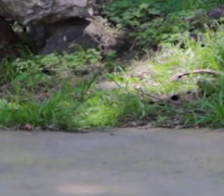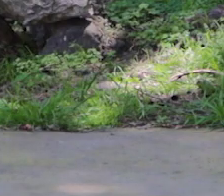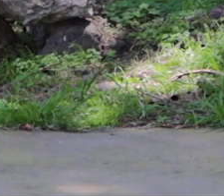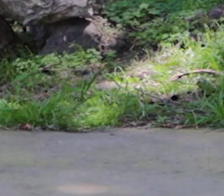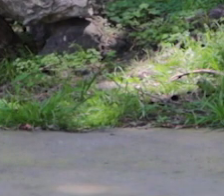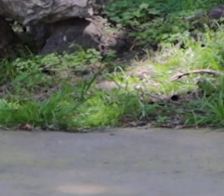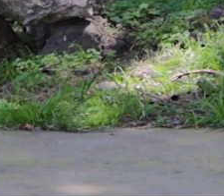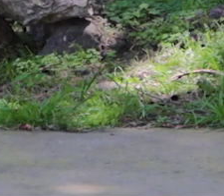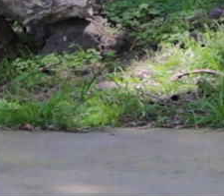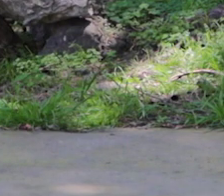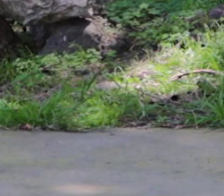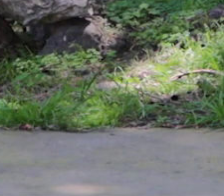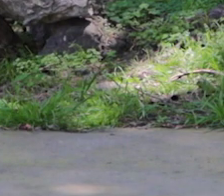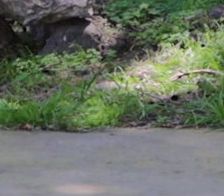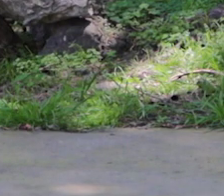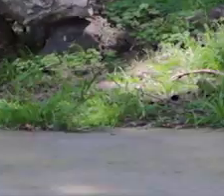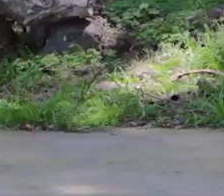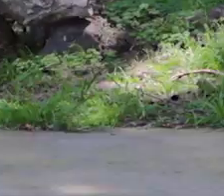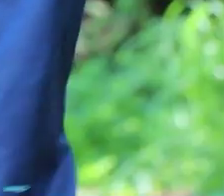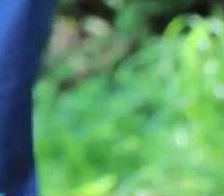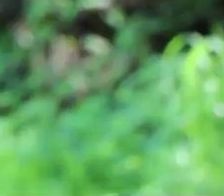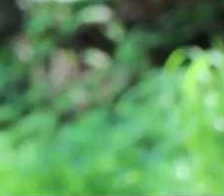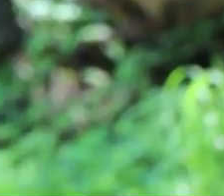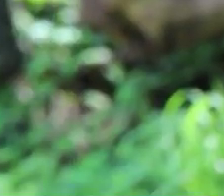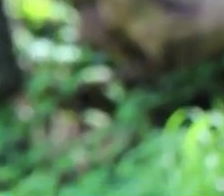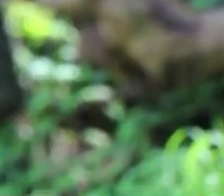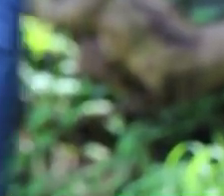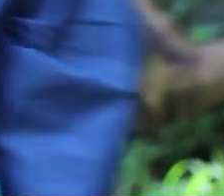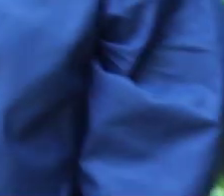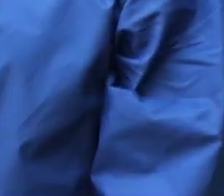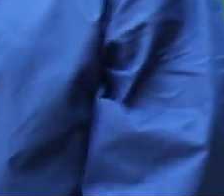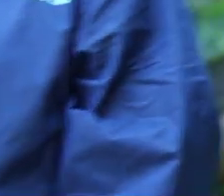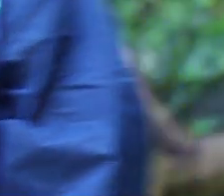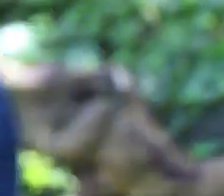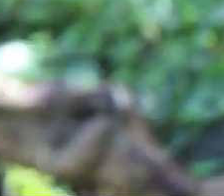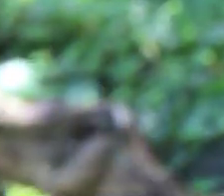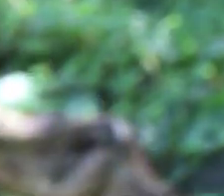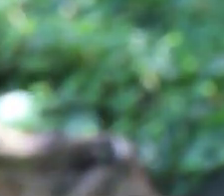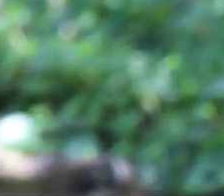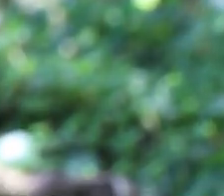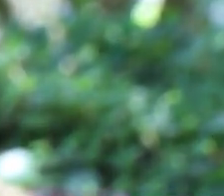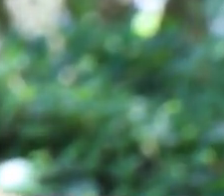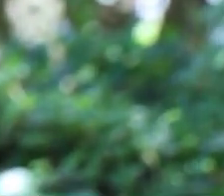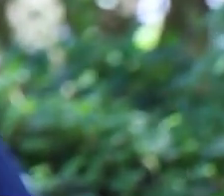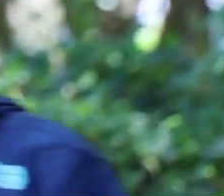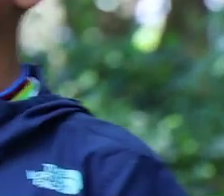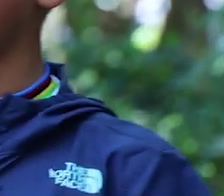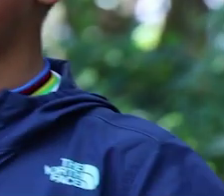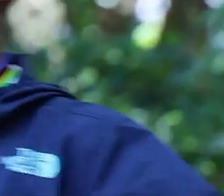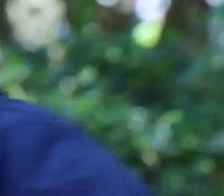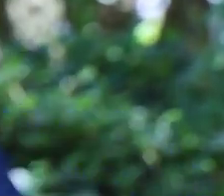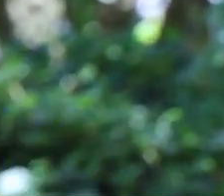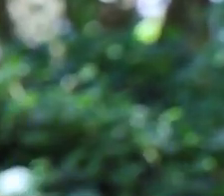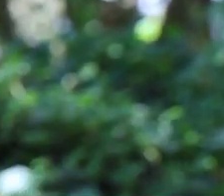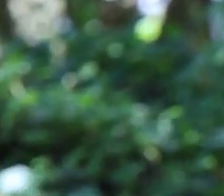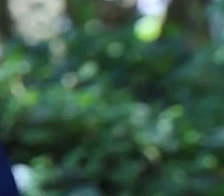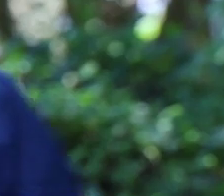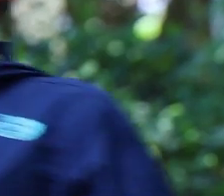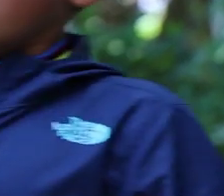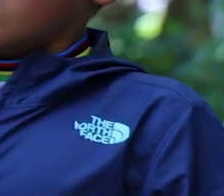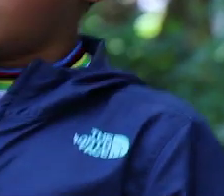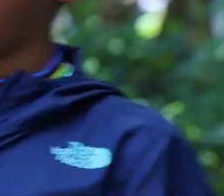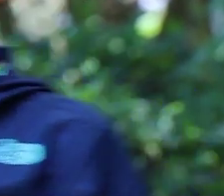Descansamos. Movemos nuestros piecitos, los pies. Movemos los pies, nos relajamos. Respiramos.